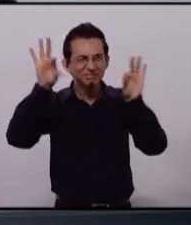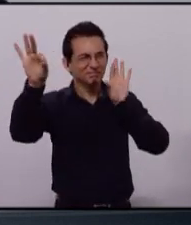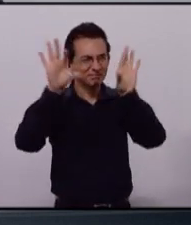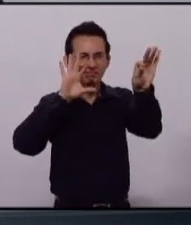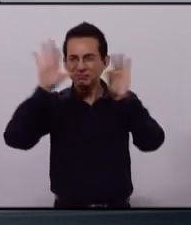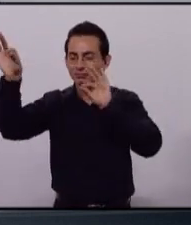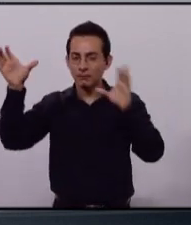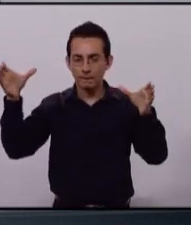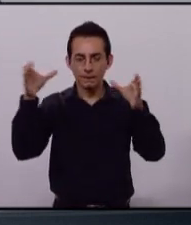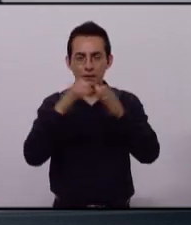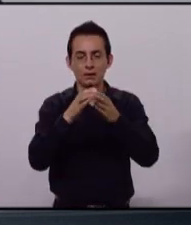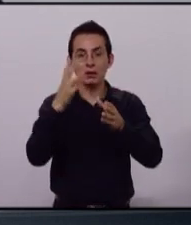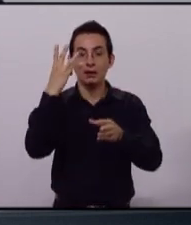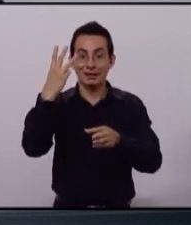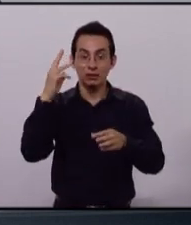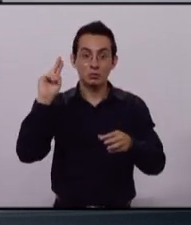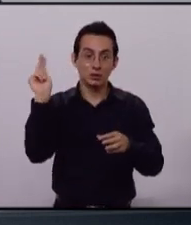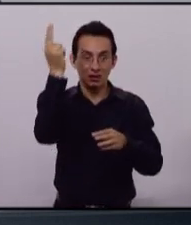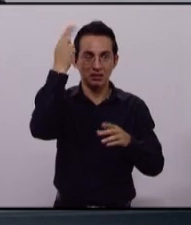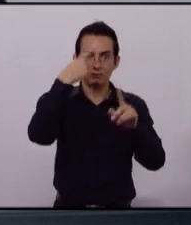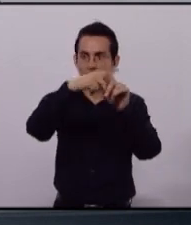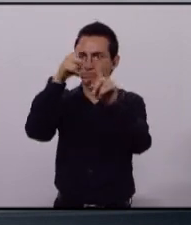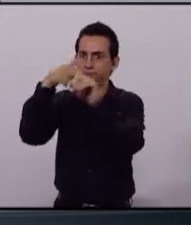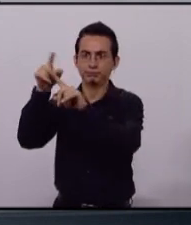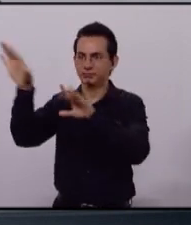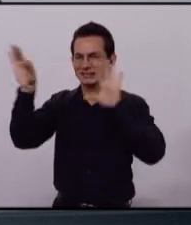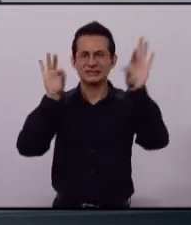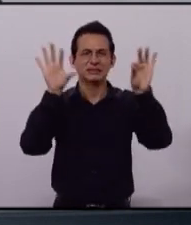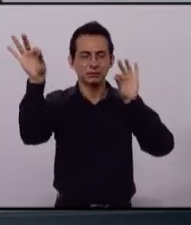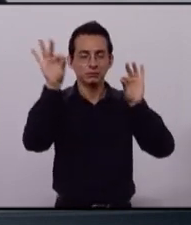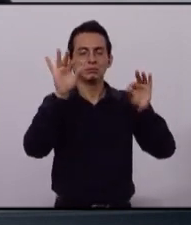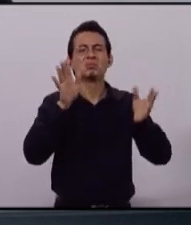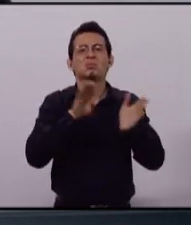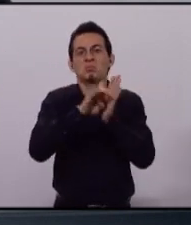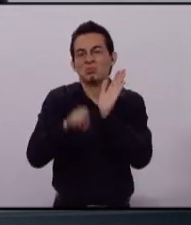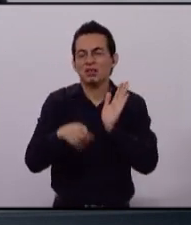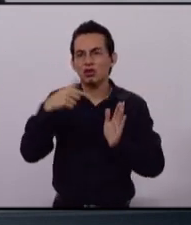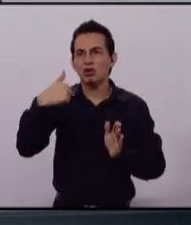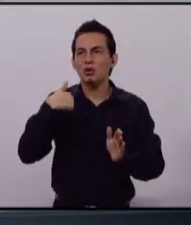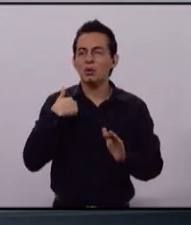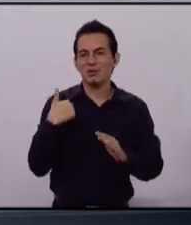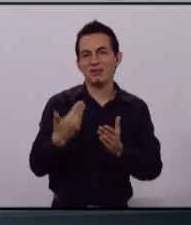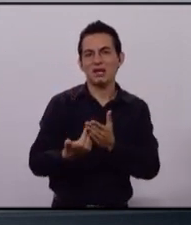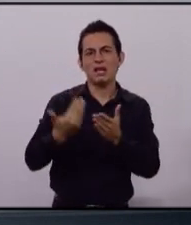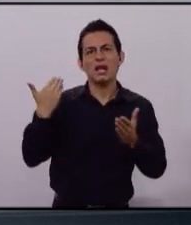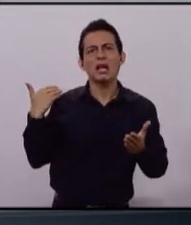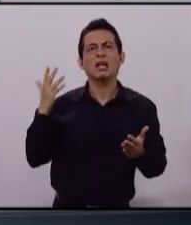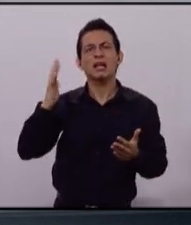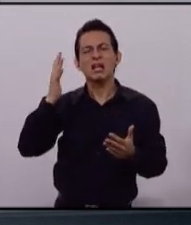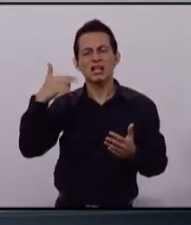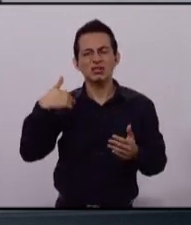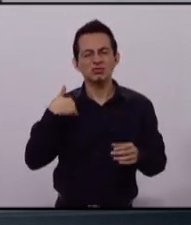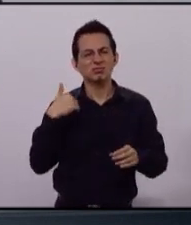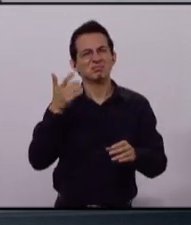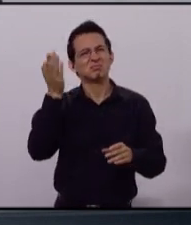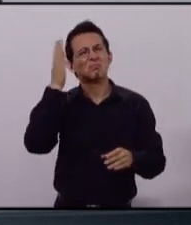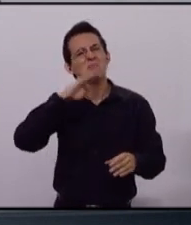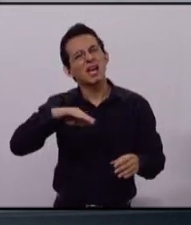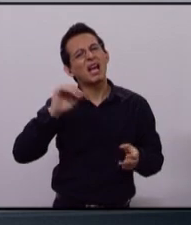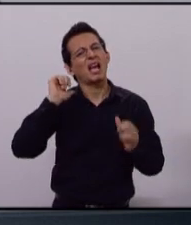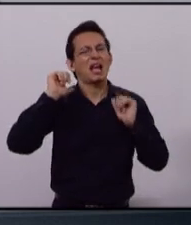a tres universidades distintas, las cuales cualquier ciudadano, tú que fuiste susceptible de alguna